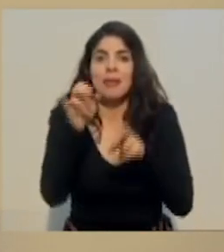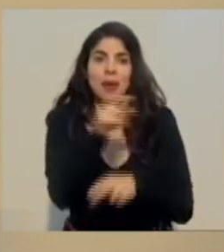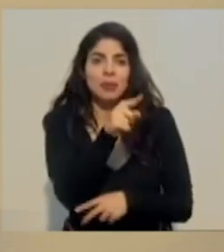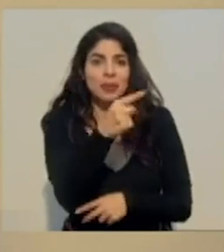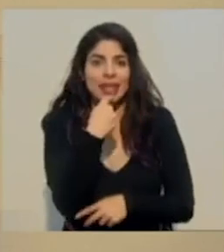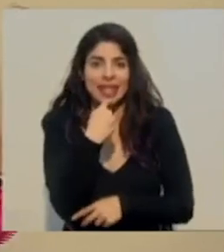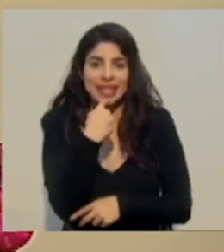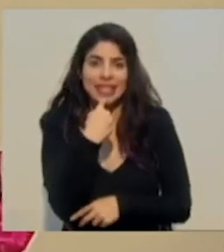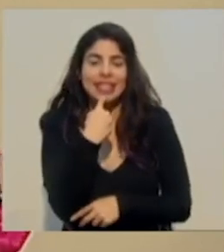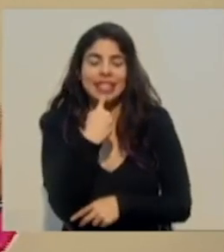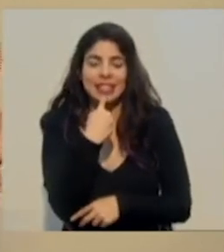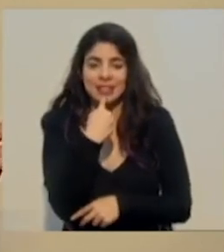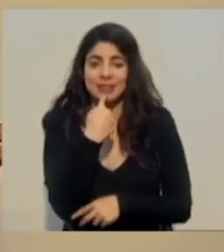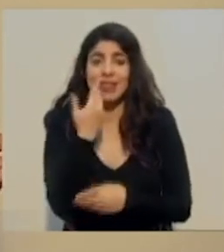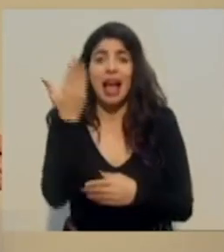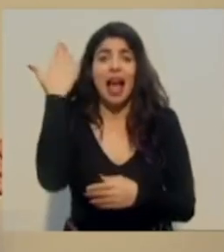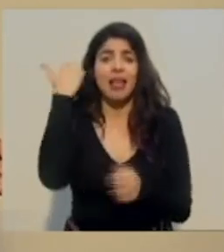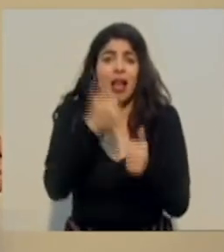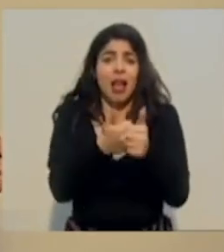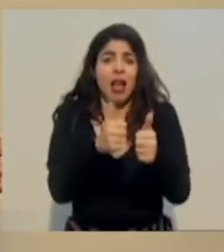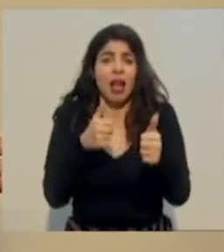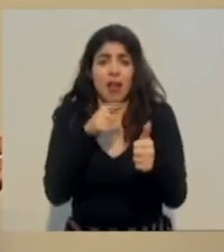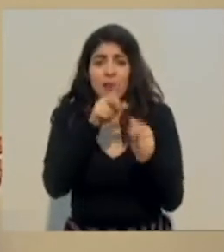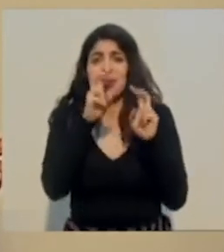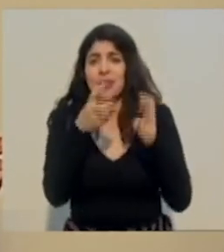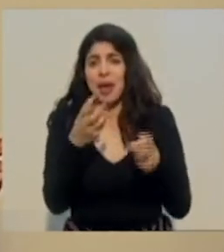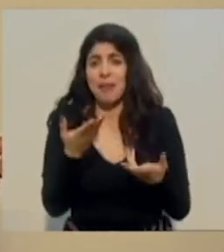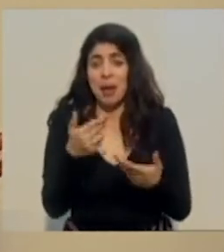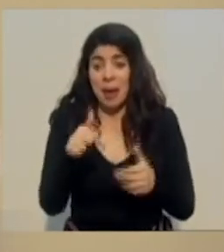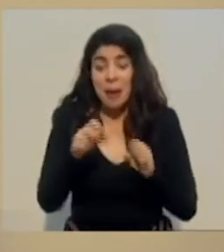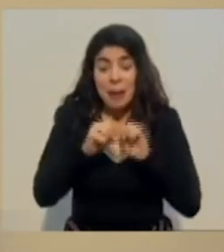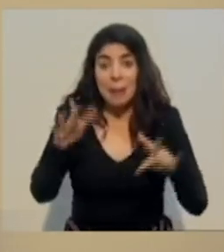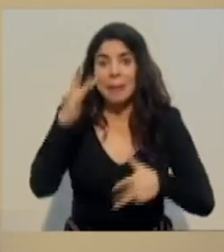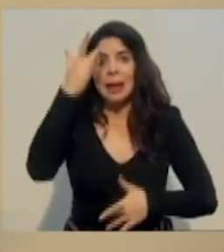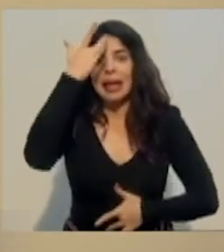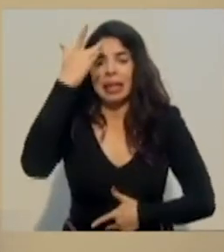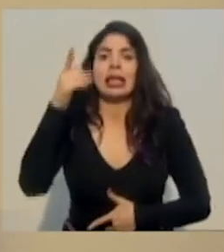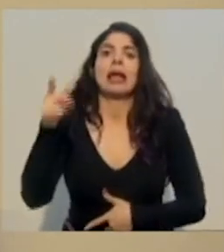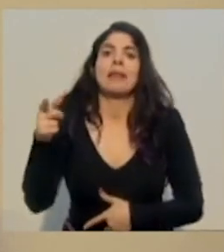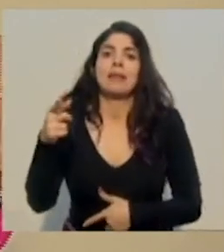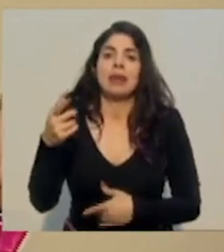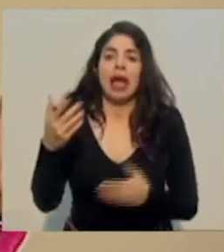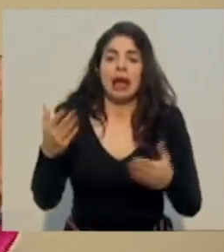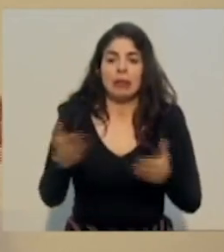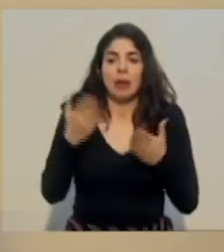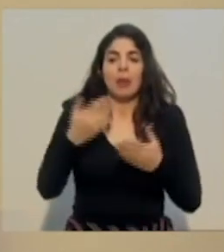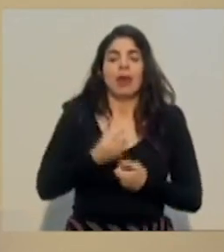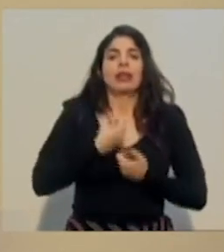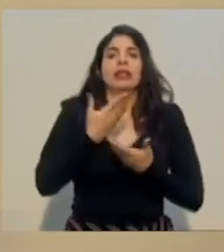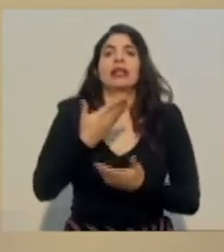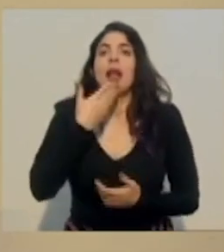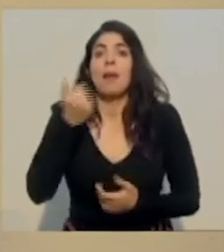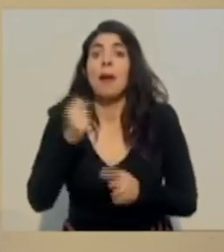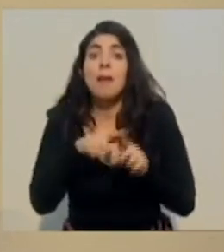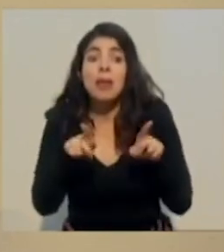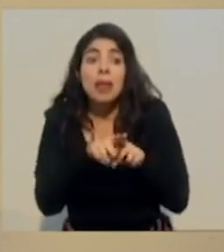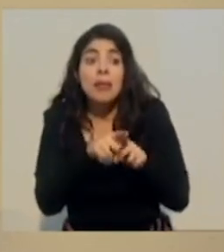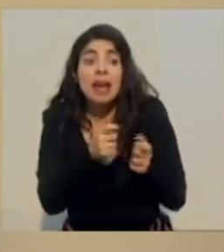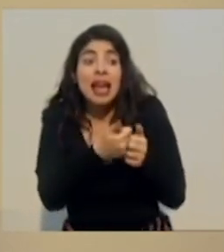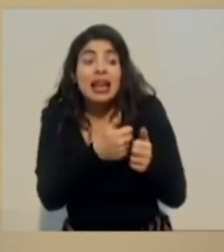y que estaban rezagados, ciertamente. Es decir, esta pandemia nos está sacando lo mejor, pero también los retos que tenemos